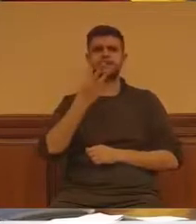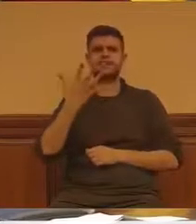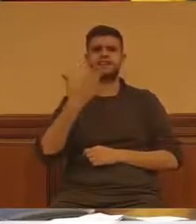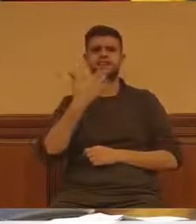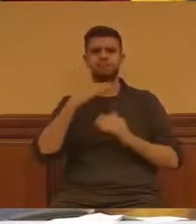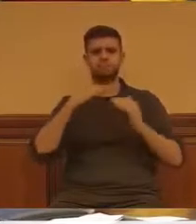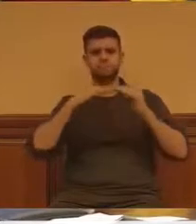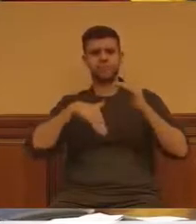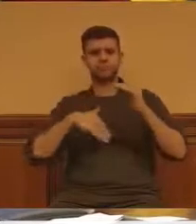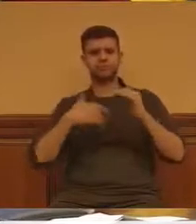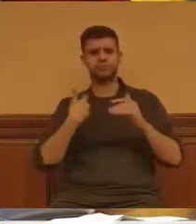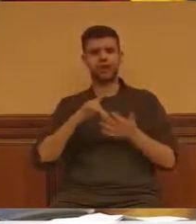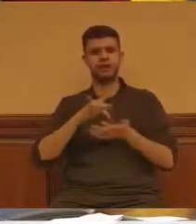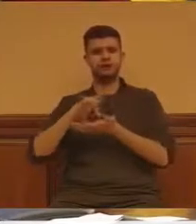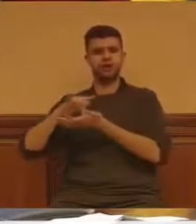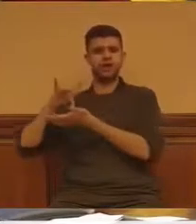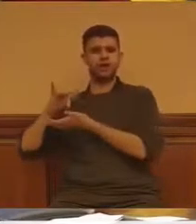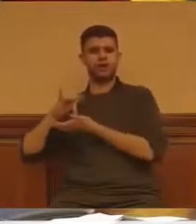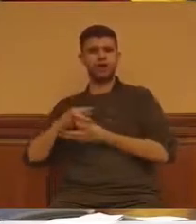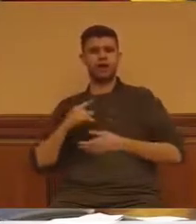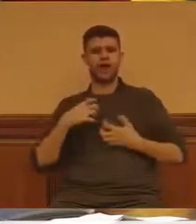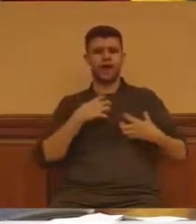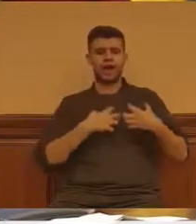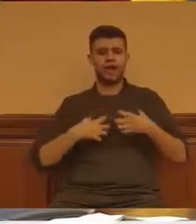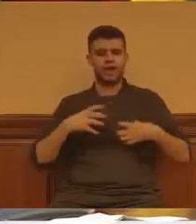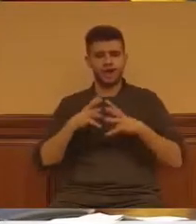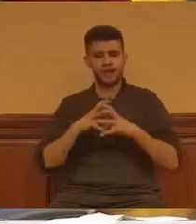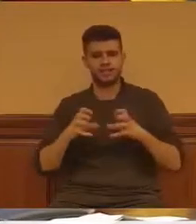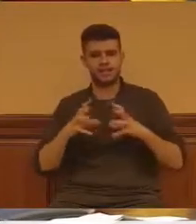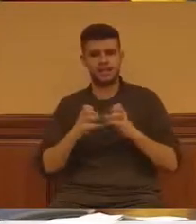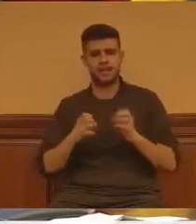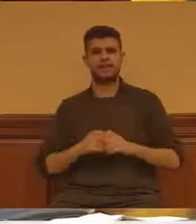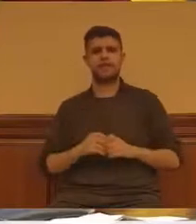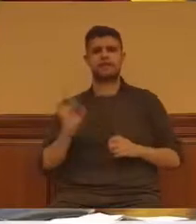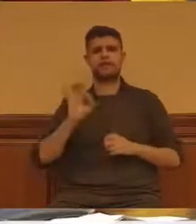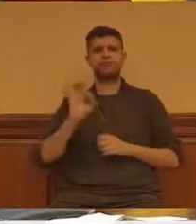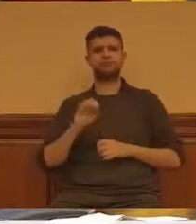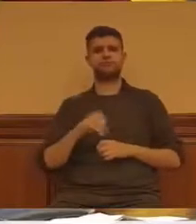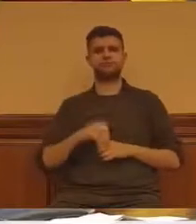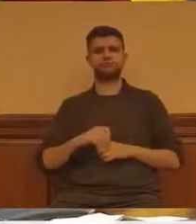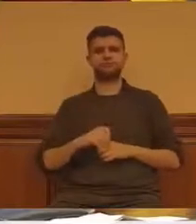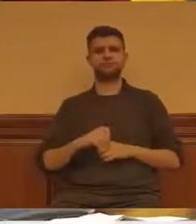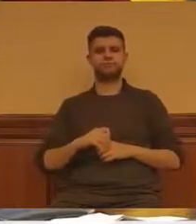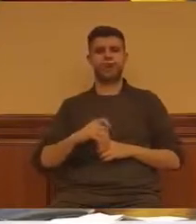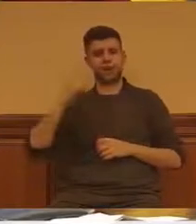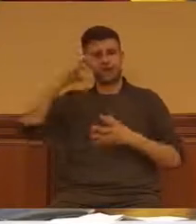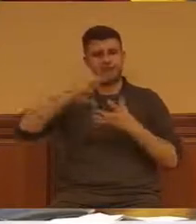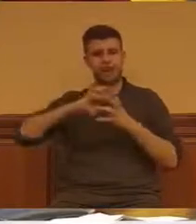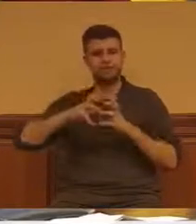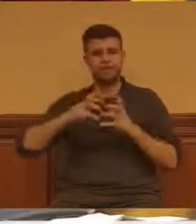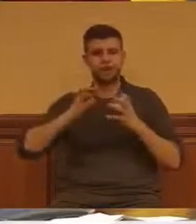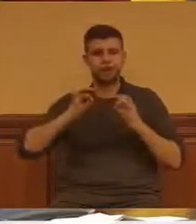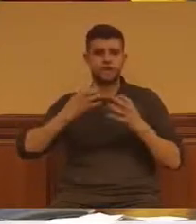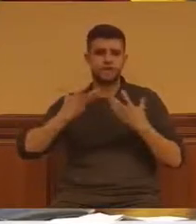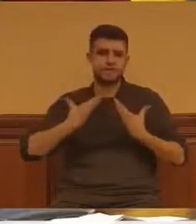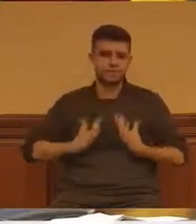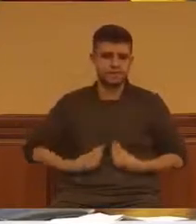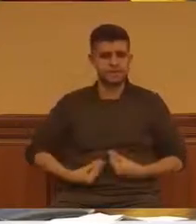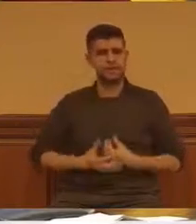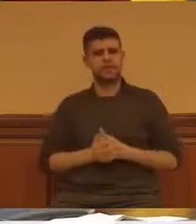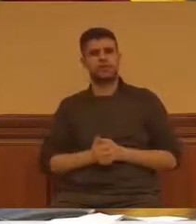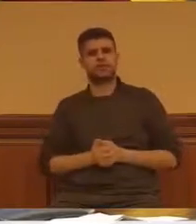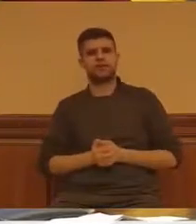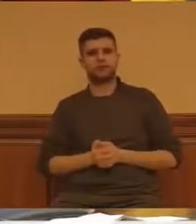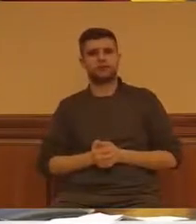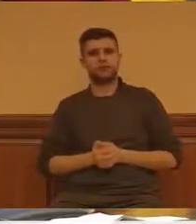¿No es esto también una incumbencia de la política? Vuelvo a repetirlo. Toda expresión de violencia es